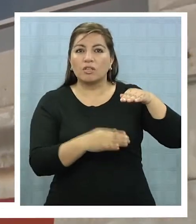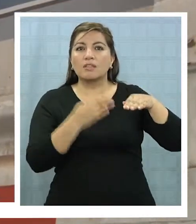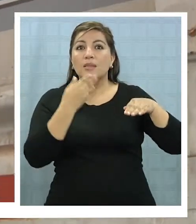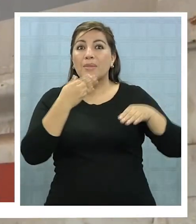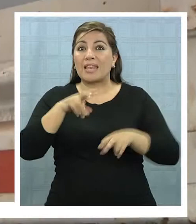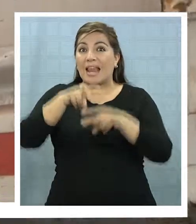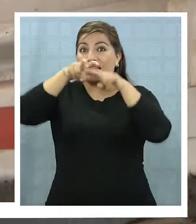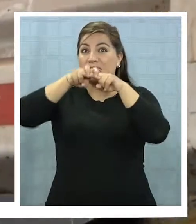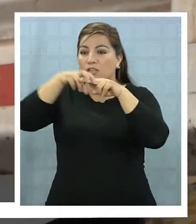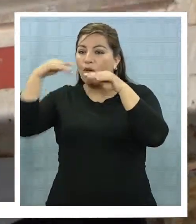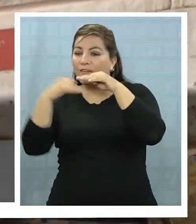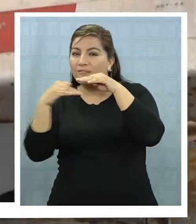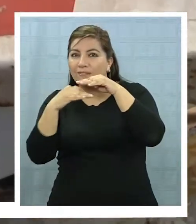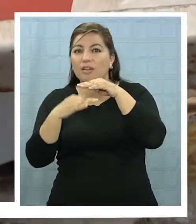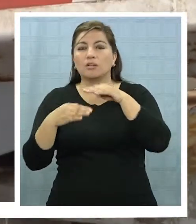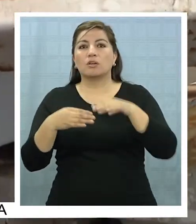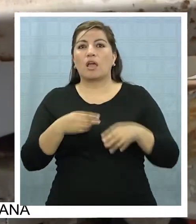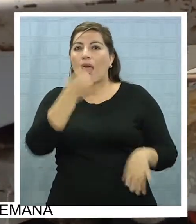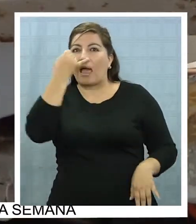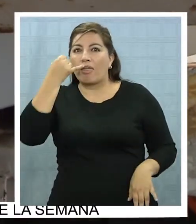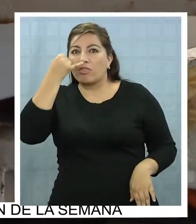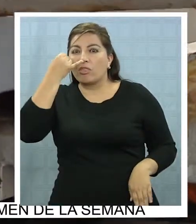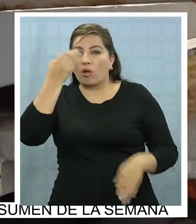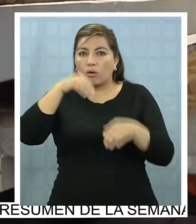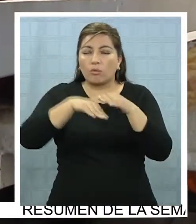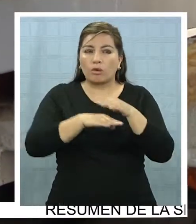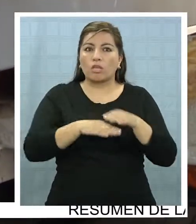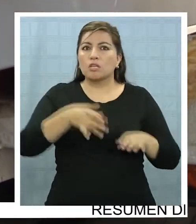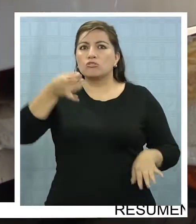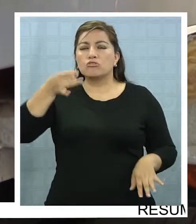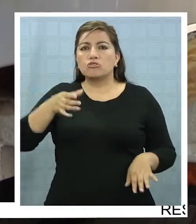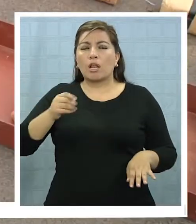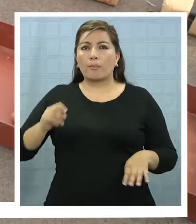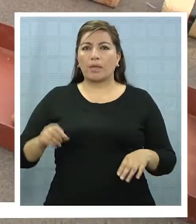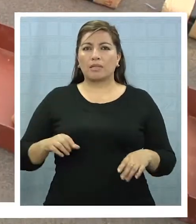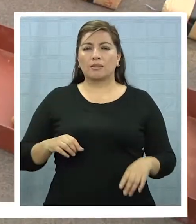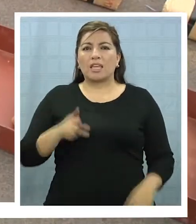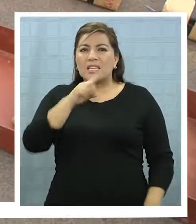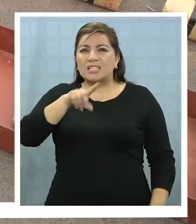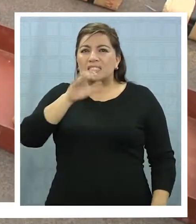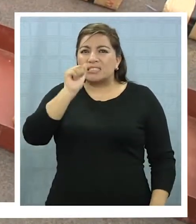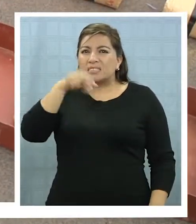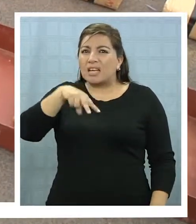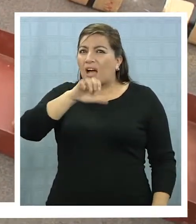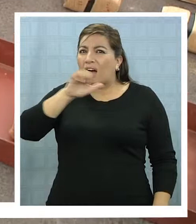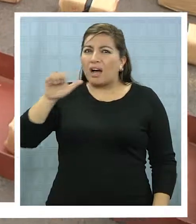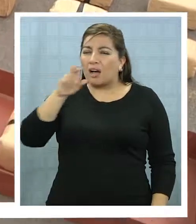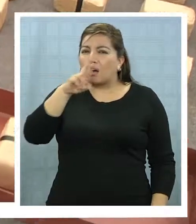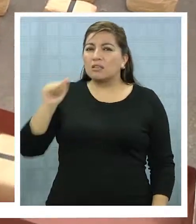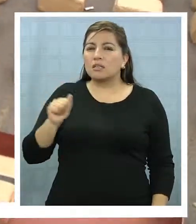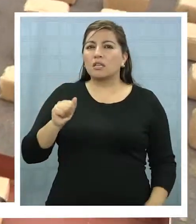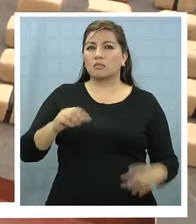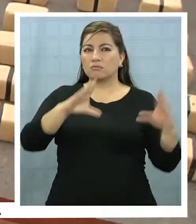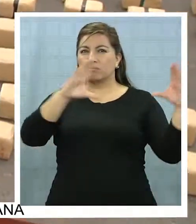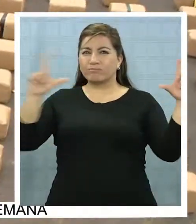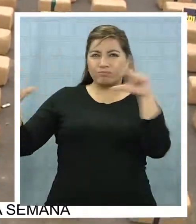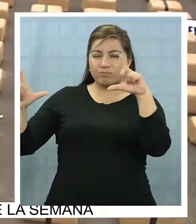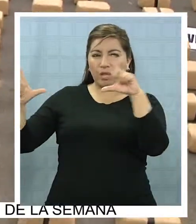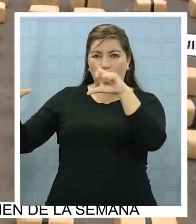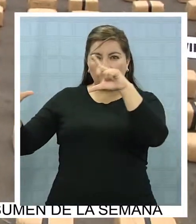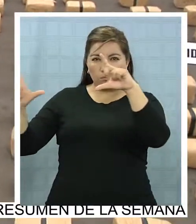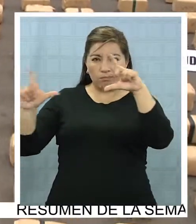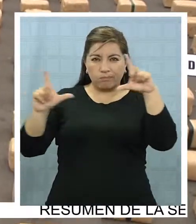bandejas contenedoras de la droga, que solo se pudieron detectar como material orgánico al someter el vehículo sospechoso al